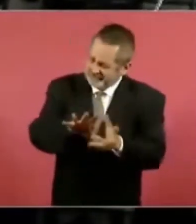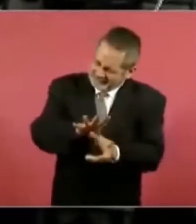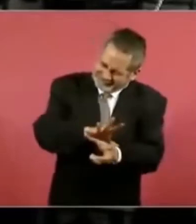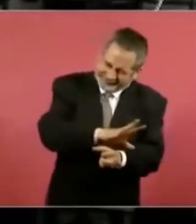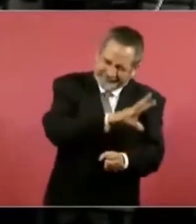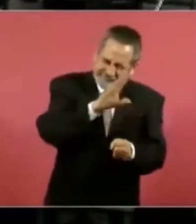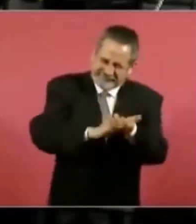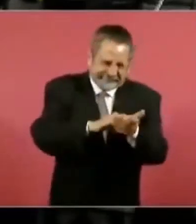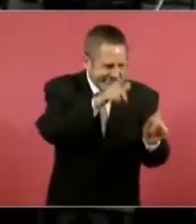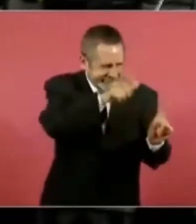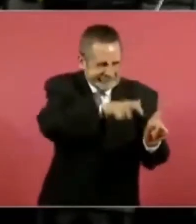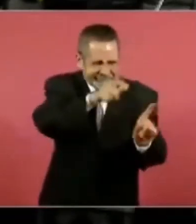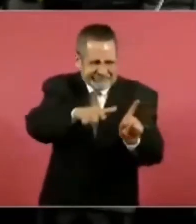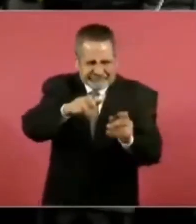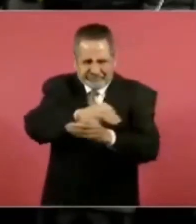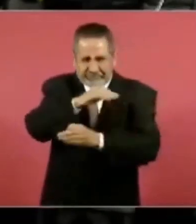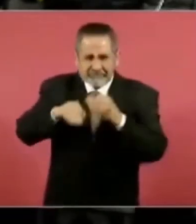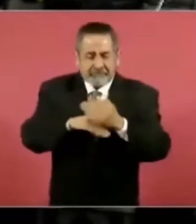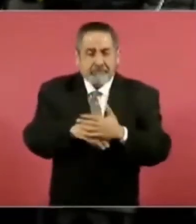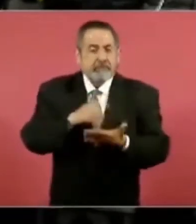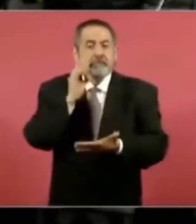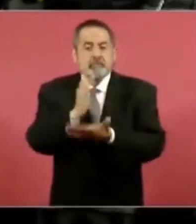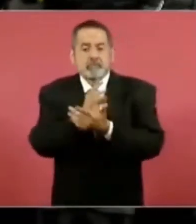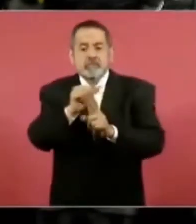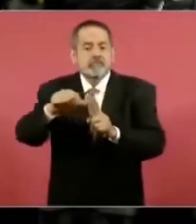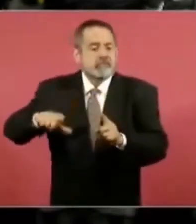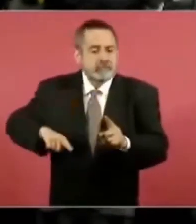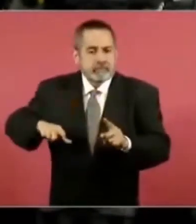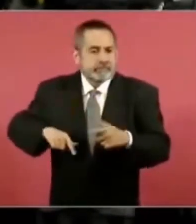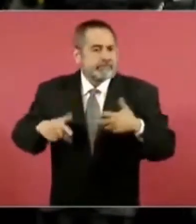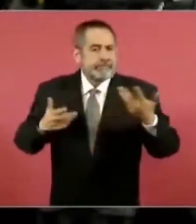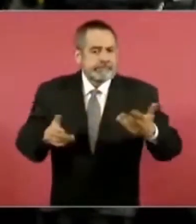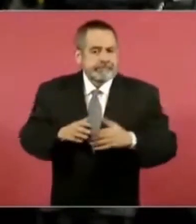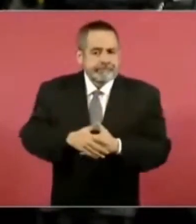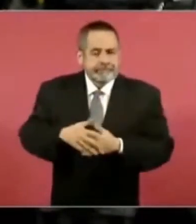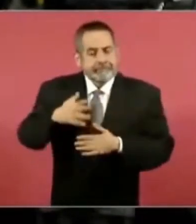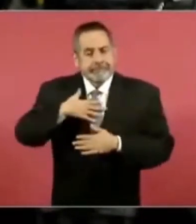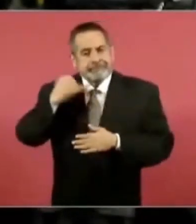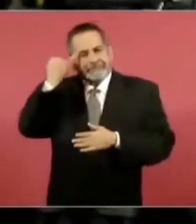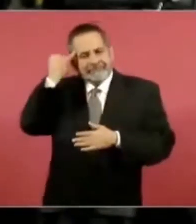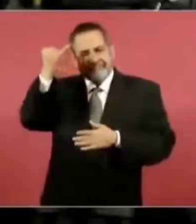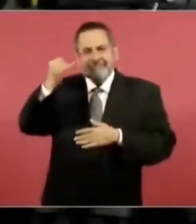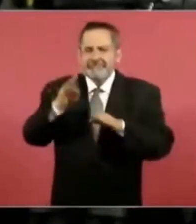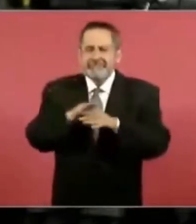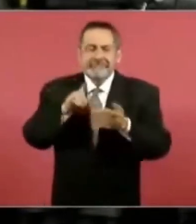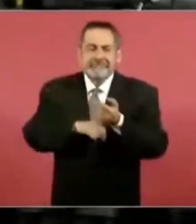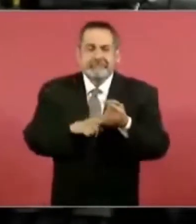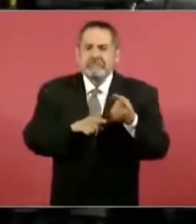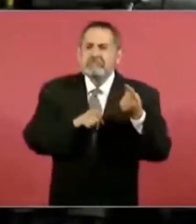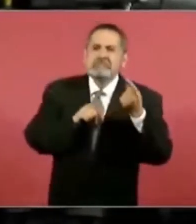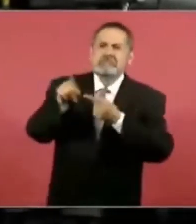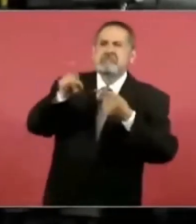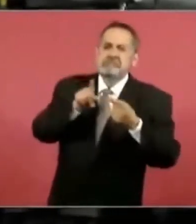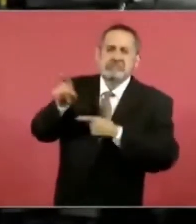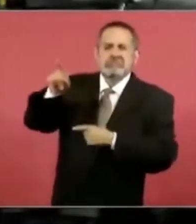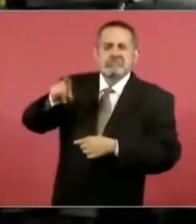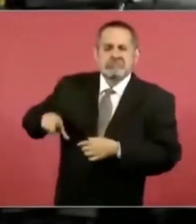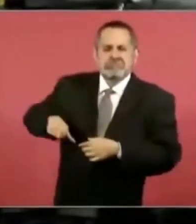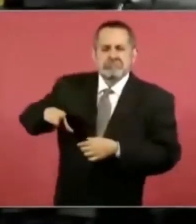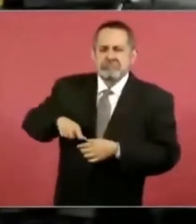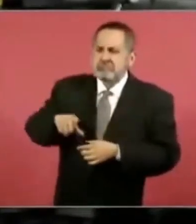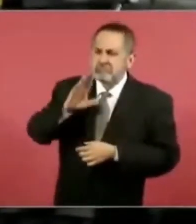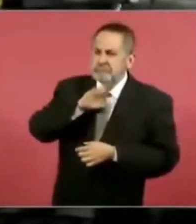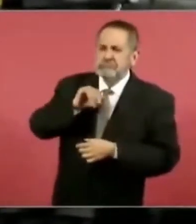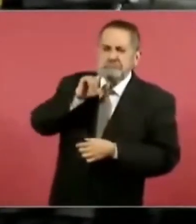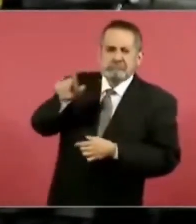a todos los poderes. No solo al gobierno, porque aquí la idea es simplemente decir el gobierno es a quien